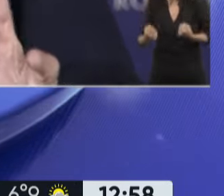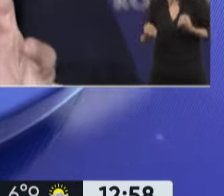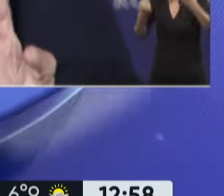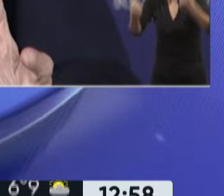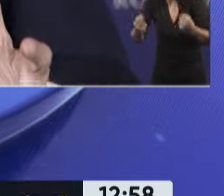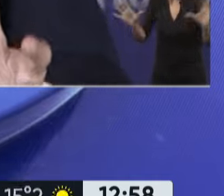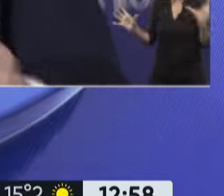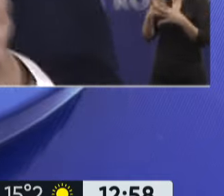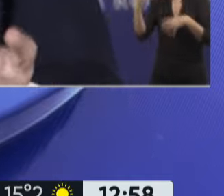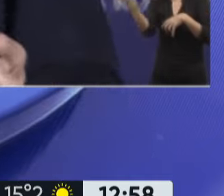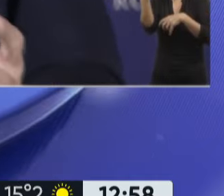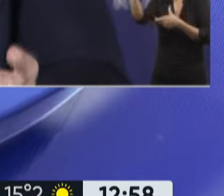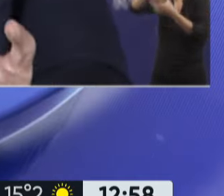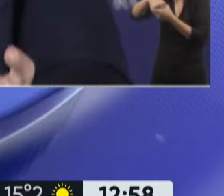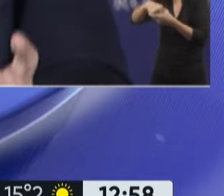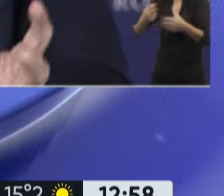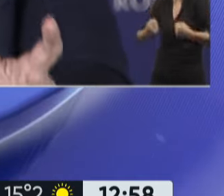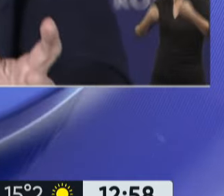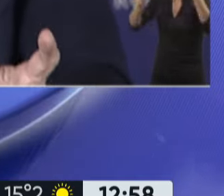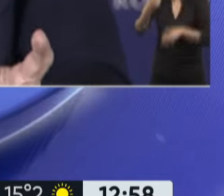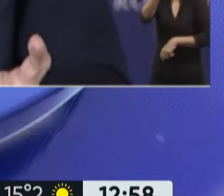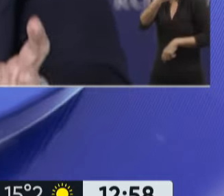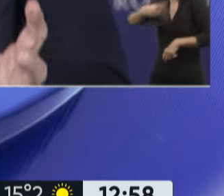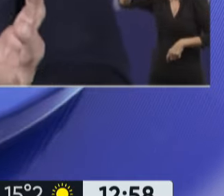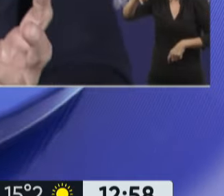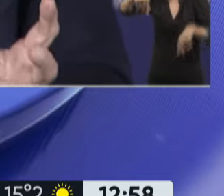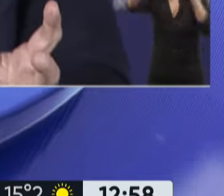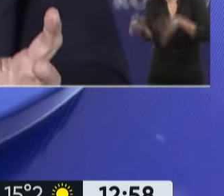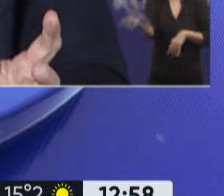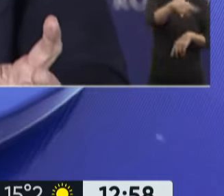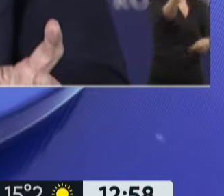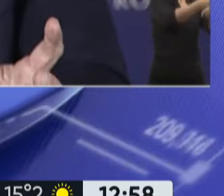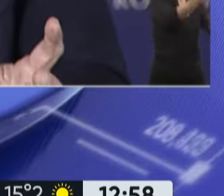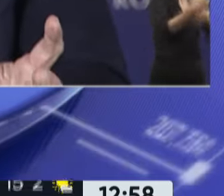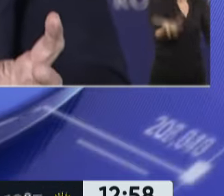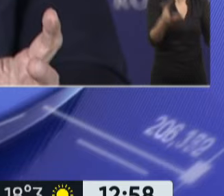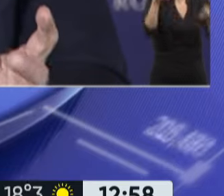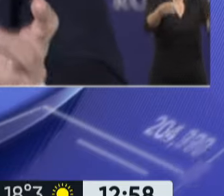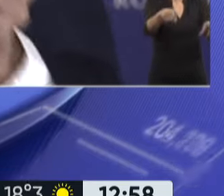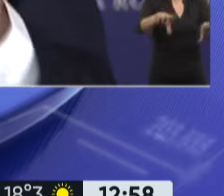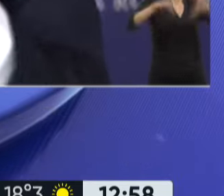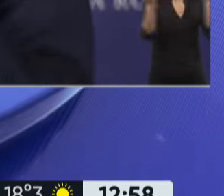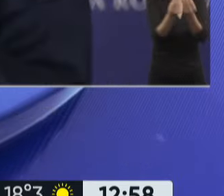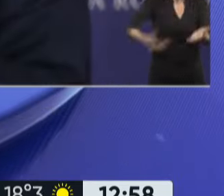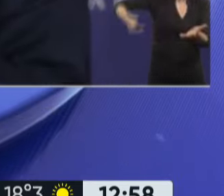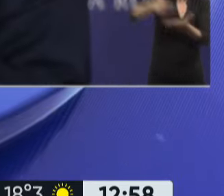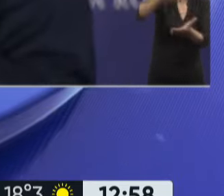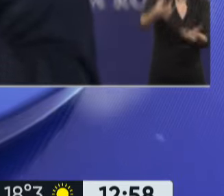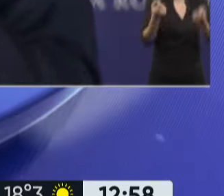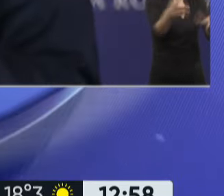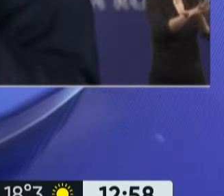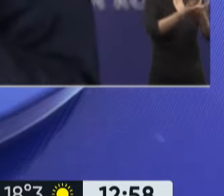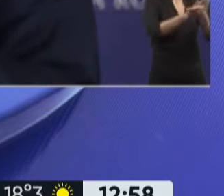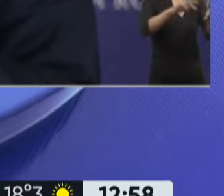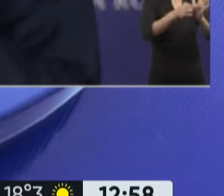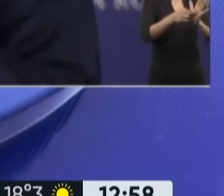dirigencia es tremenda. Entonces esto es necesario, se solucionan estos problemas. Y los asociados